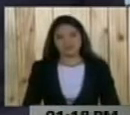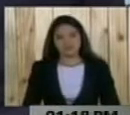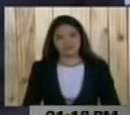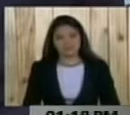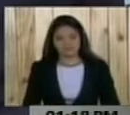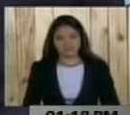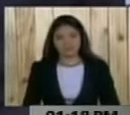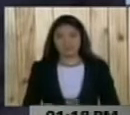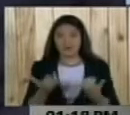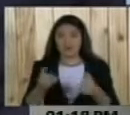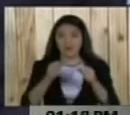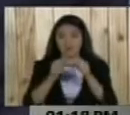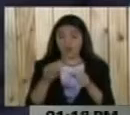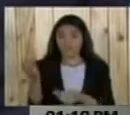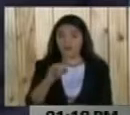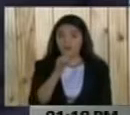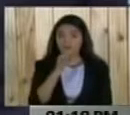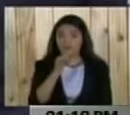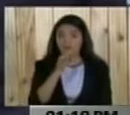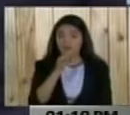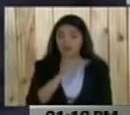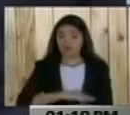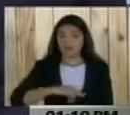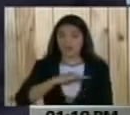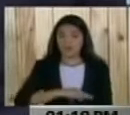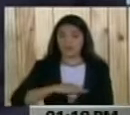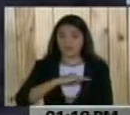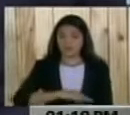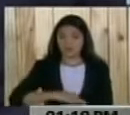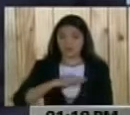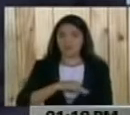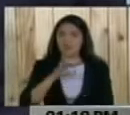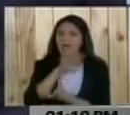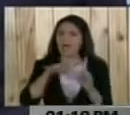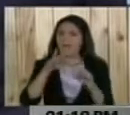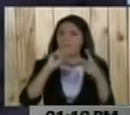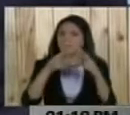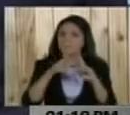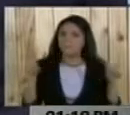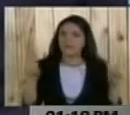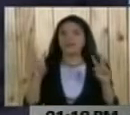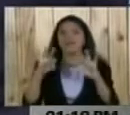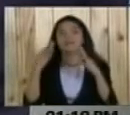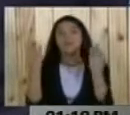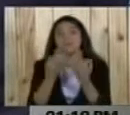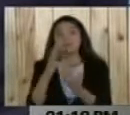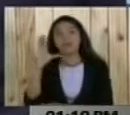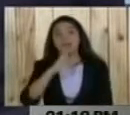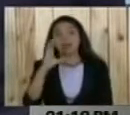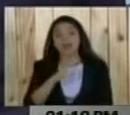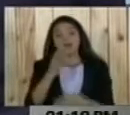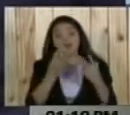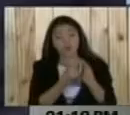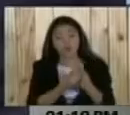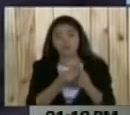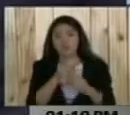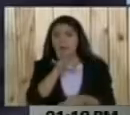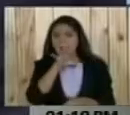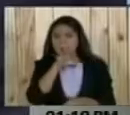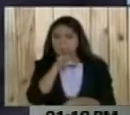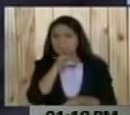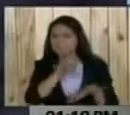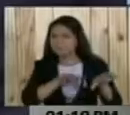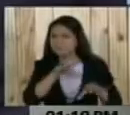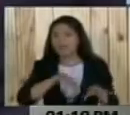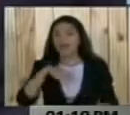Bien, nosotros ahora continuamos con más noticias de las misiones. En un ambiente de paz y alegría, familias caraqueñas, acompañadas por sus mascotas, participaron en la